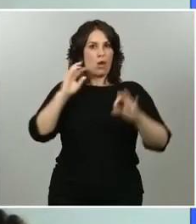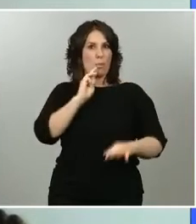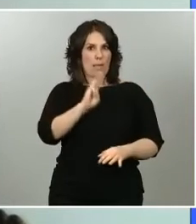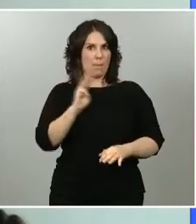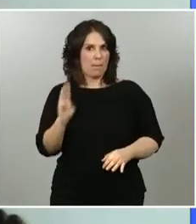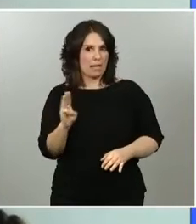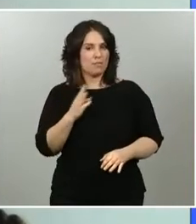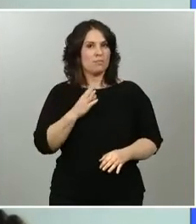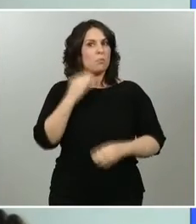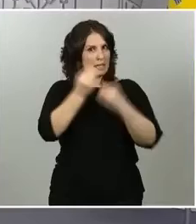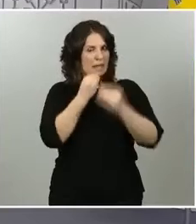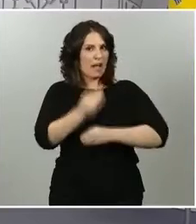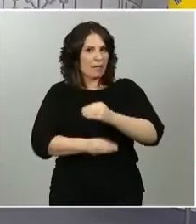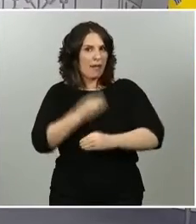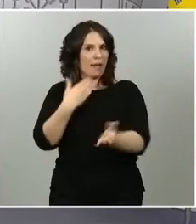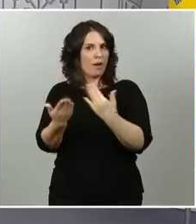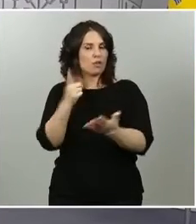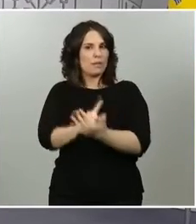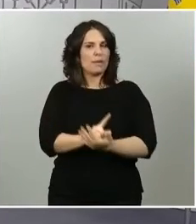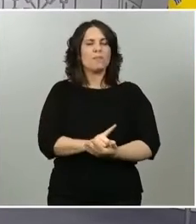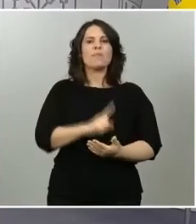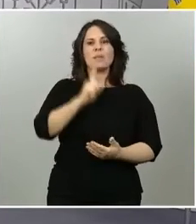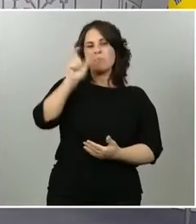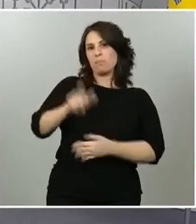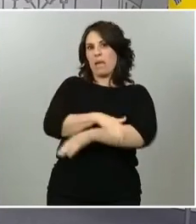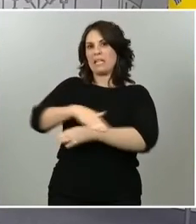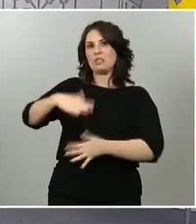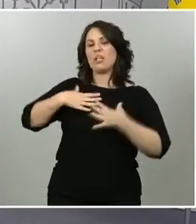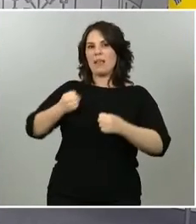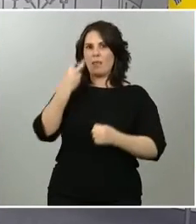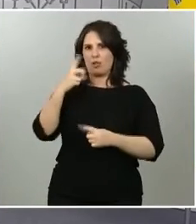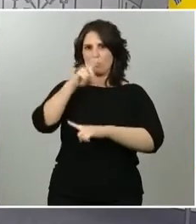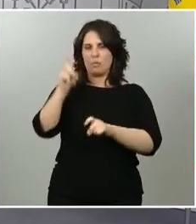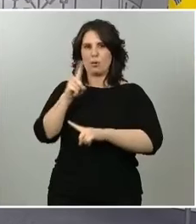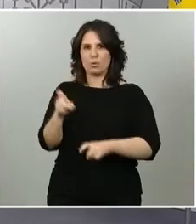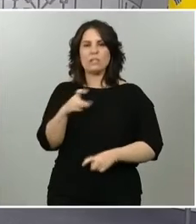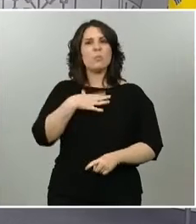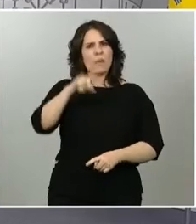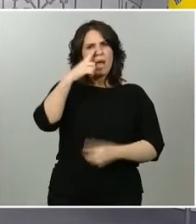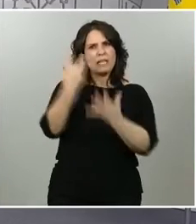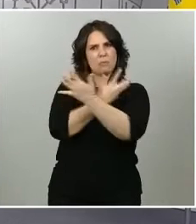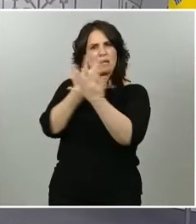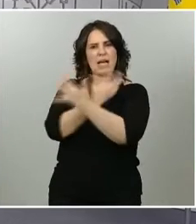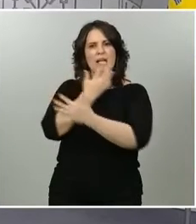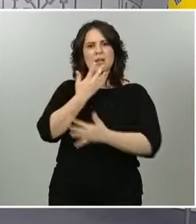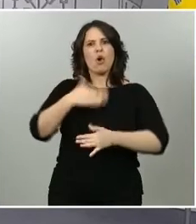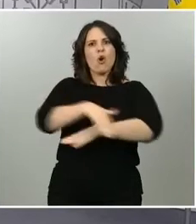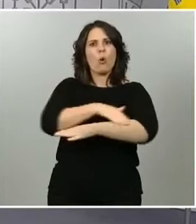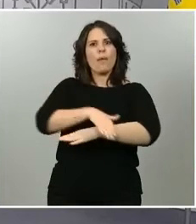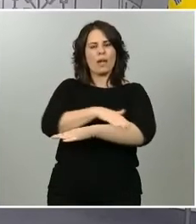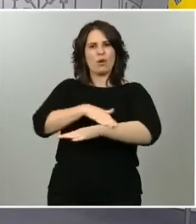de Sanidad, tengo dos preguntas. Si podría explicarnos por qué el Gobierno reculó y finalmente